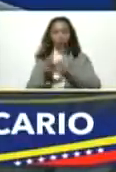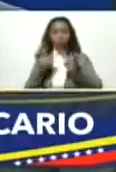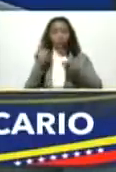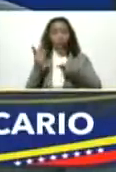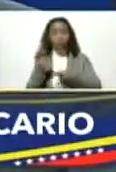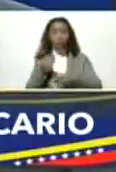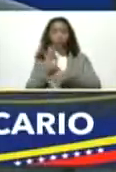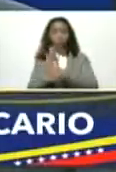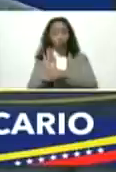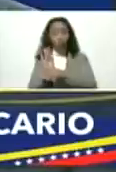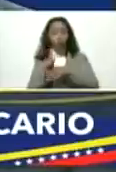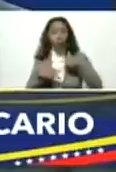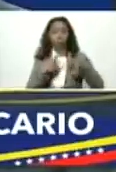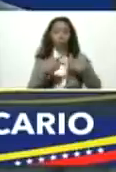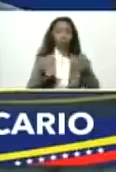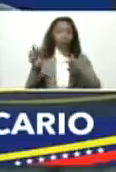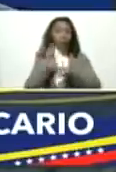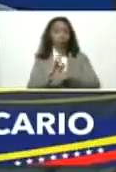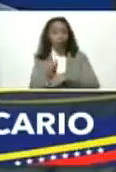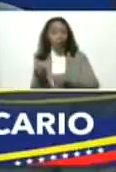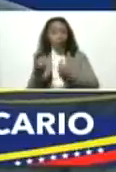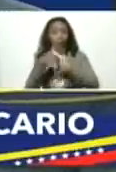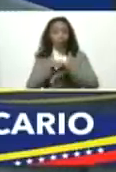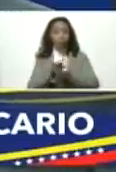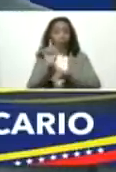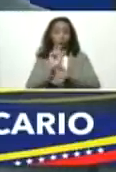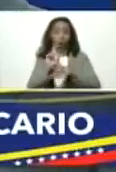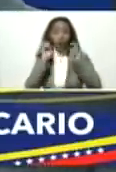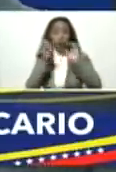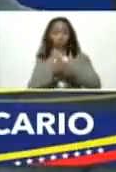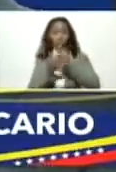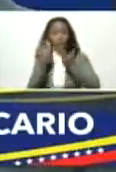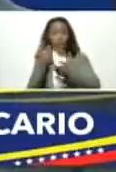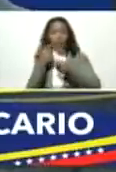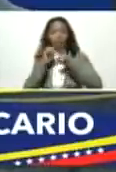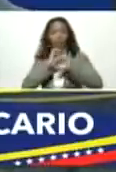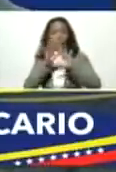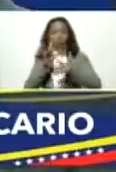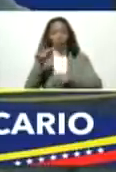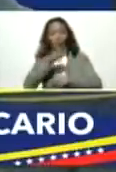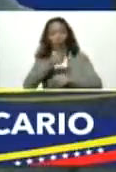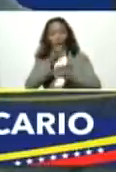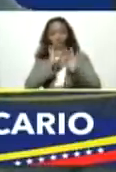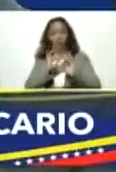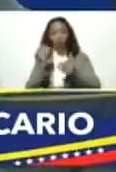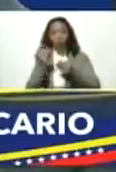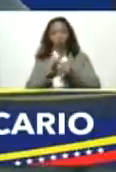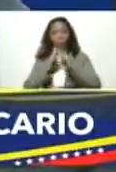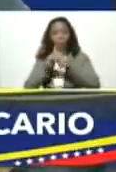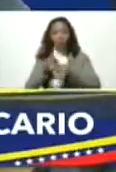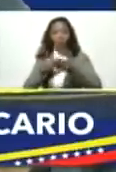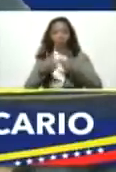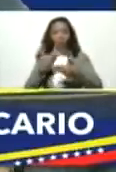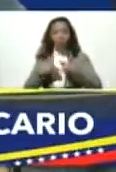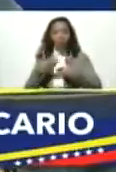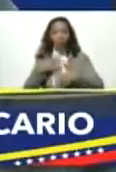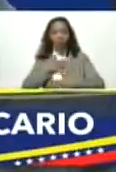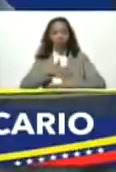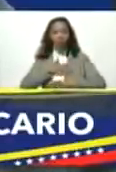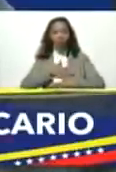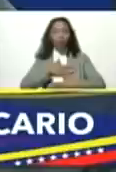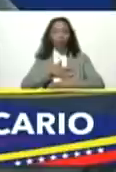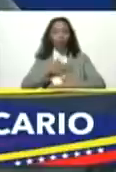que sea ágil e inclusiva y no burocrática que sea eficiente y busque la excelencia en la prestación del servicio y en la satisfacción